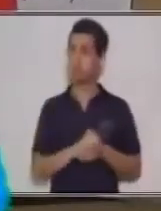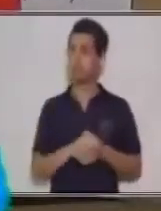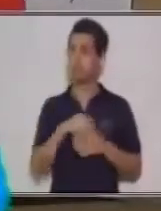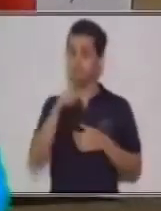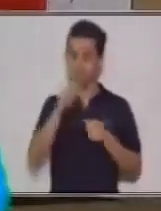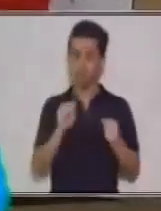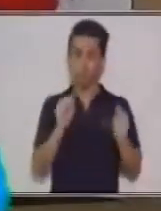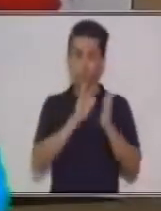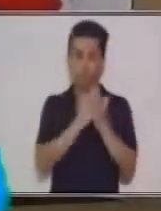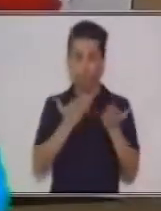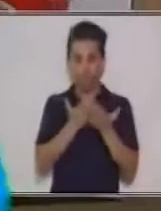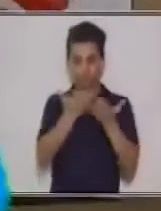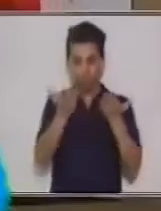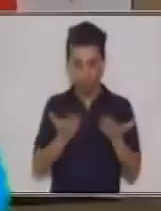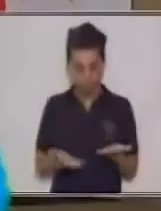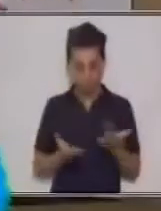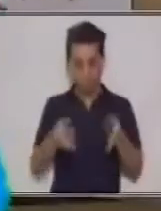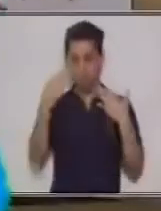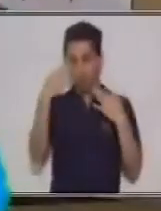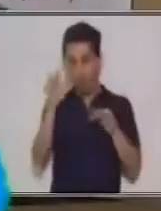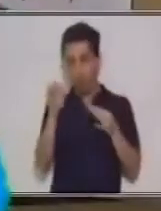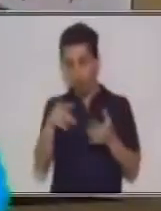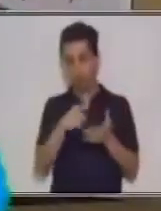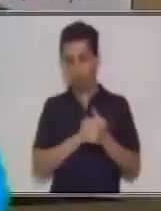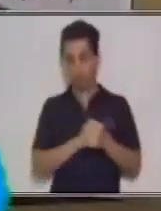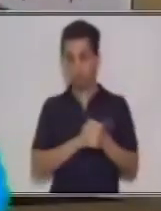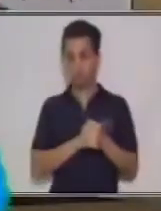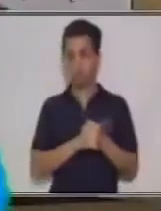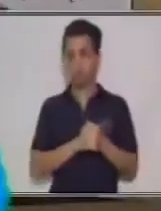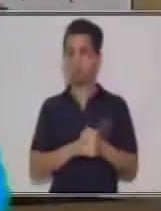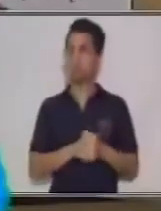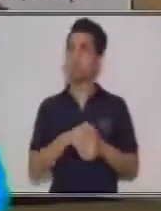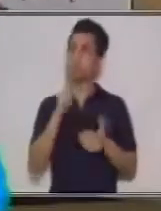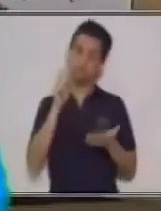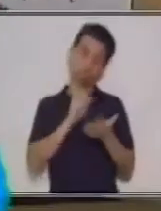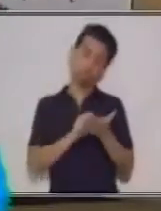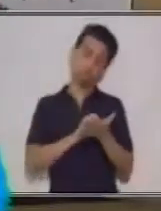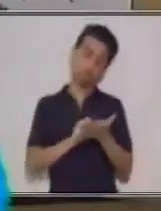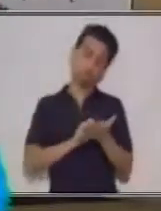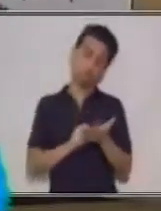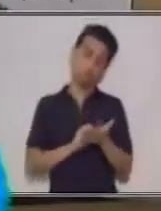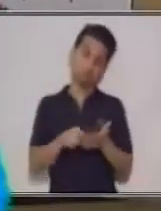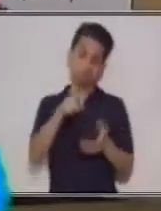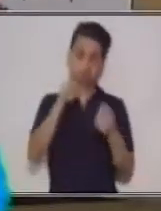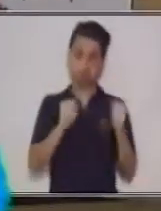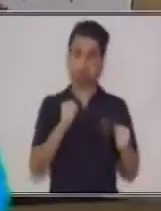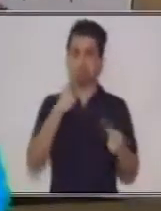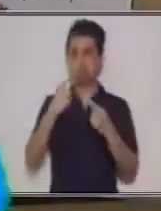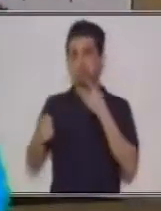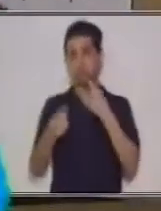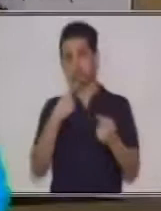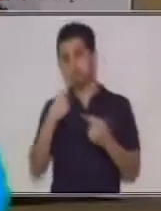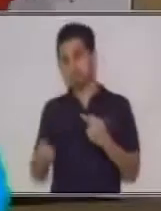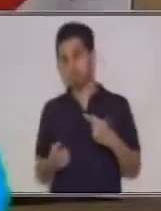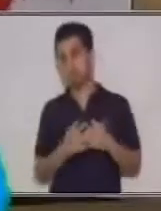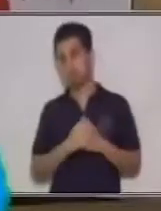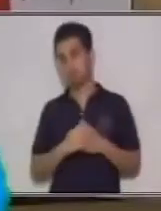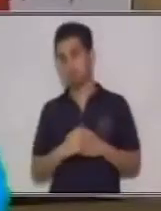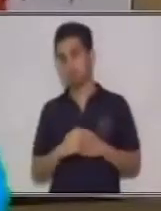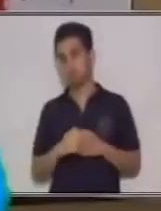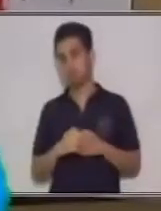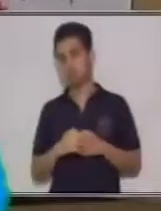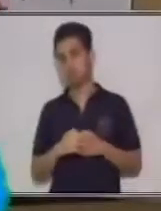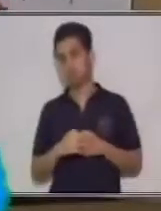su cuaderno, agarre una hoja y en este momento usted redacte su discurso. No hay nada mejor que